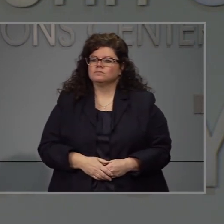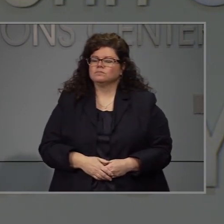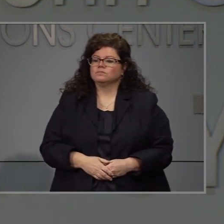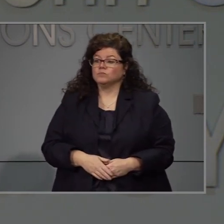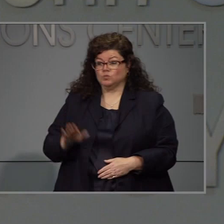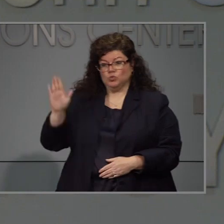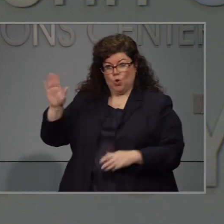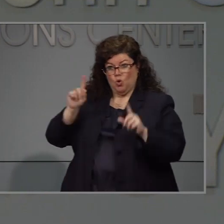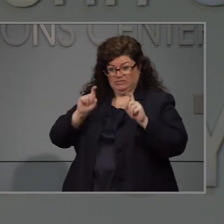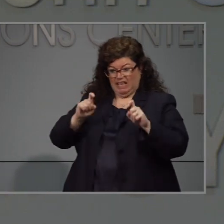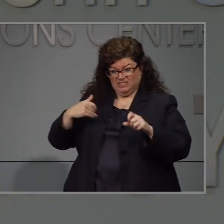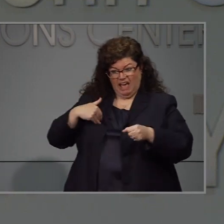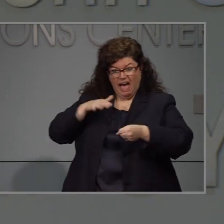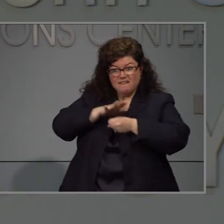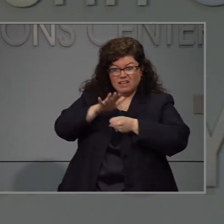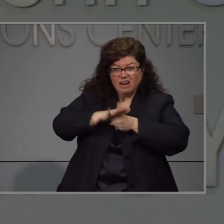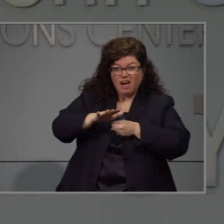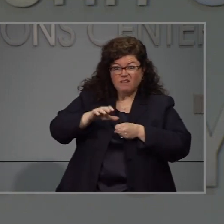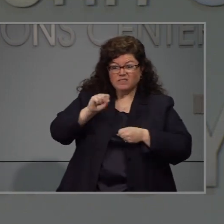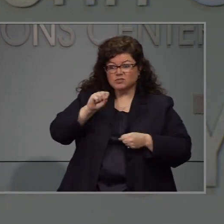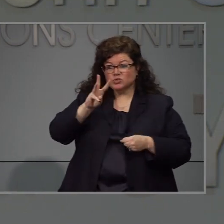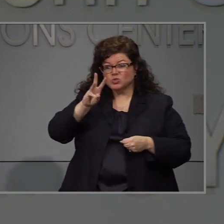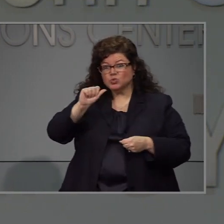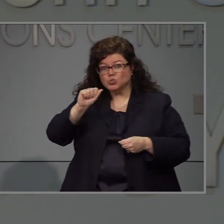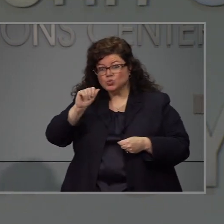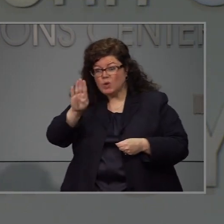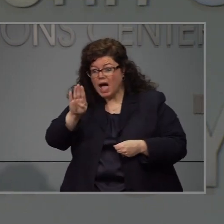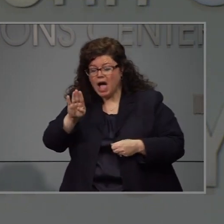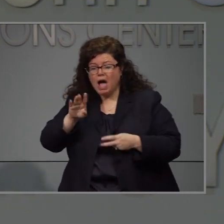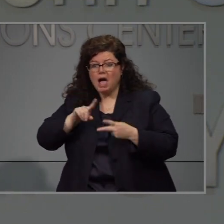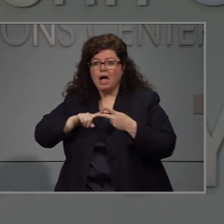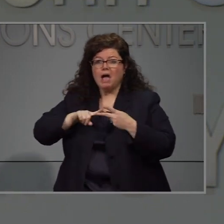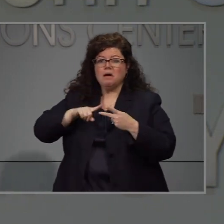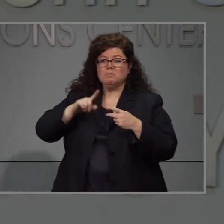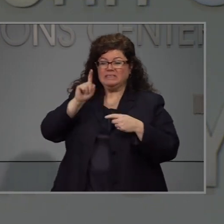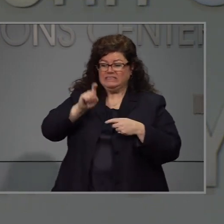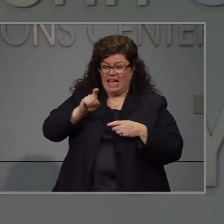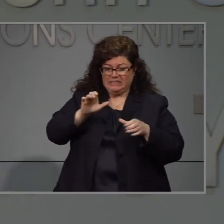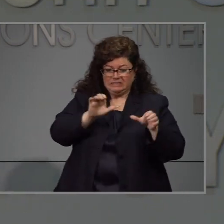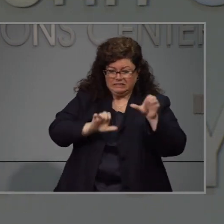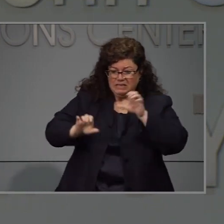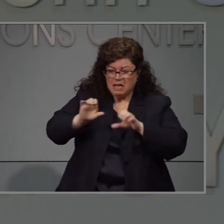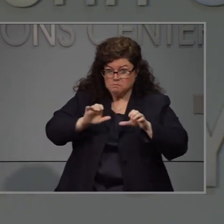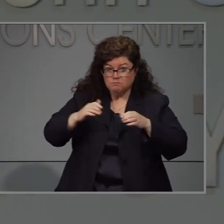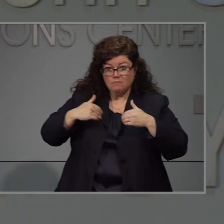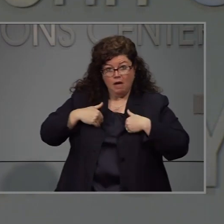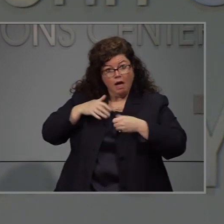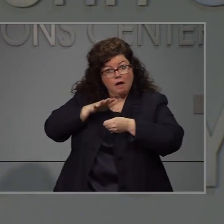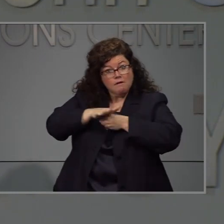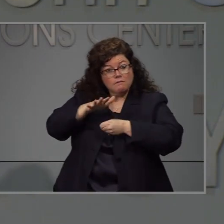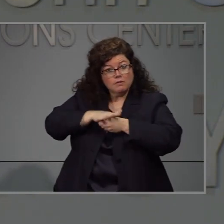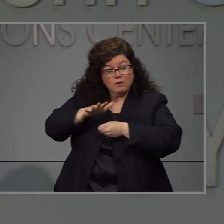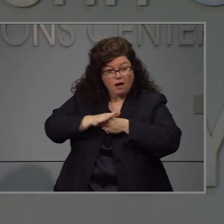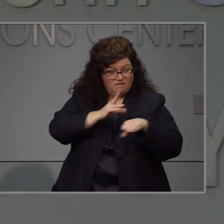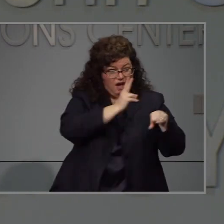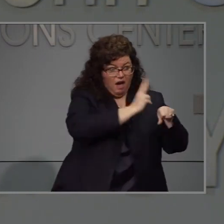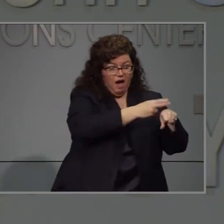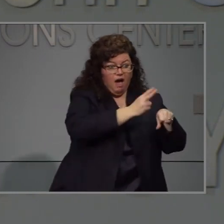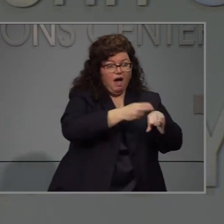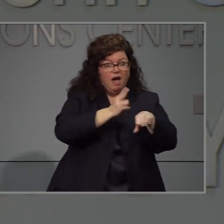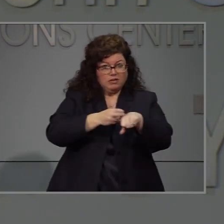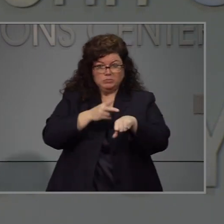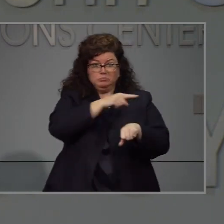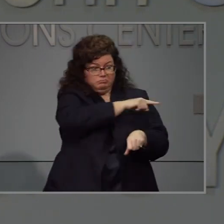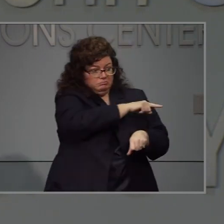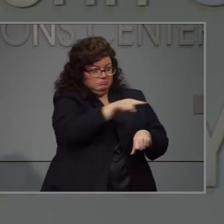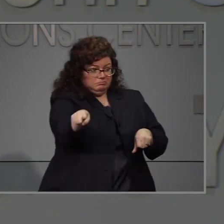Y cómo va los suministros para las pruebas cotonete es por ejemplo tienen otros los hospitales y las